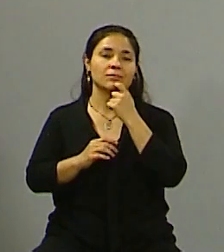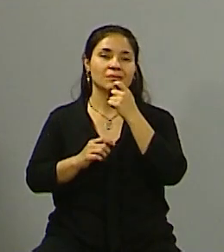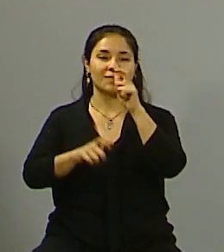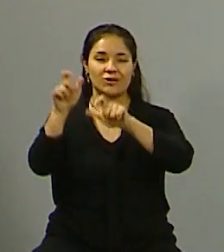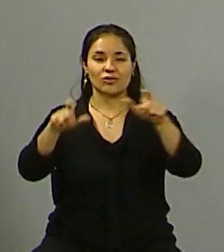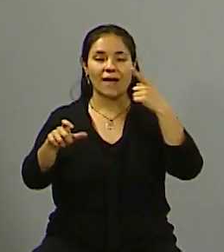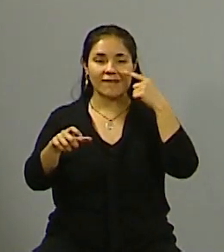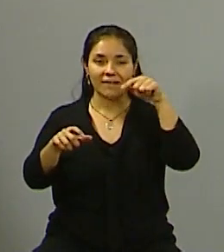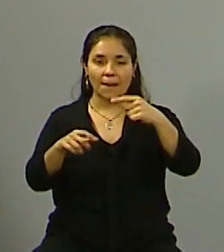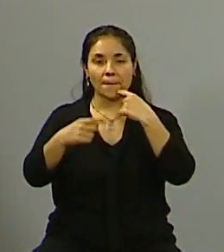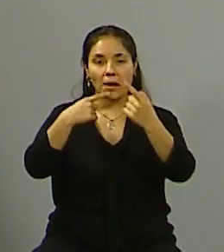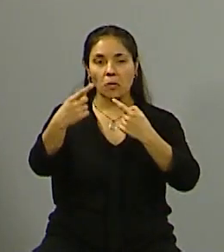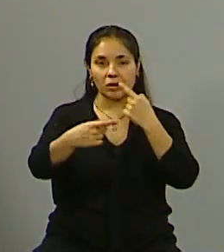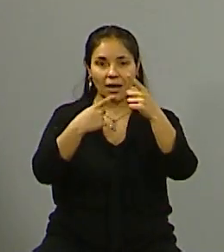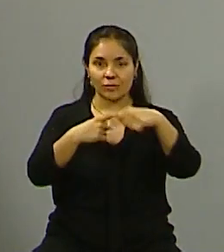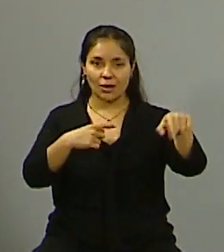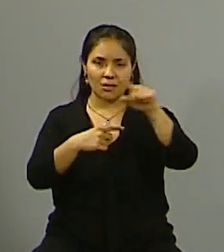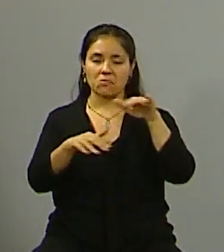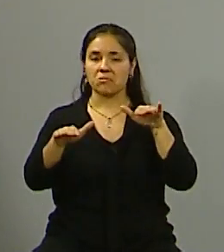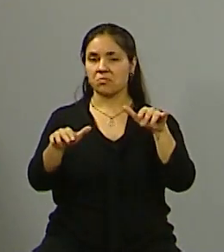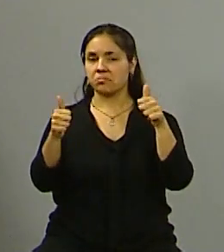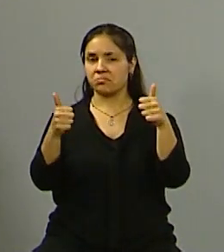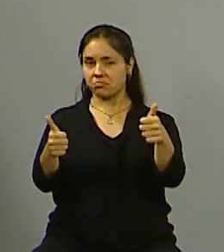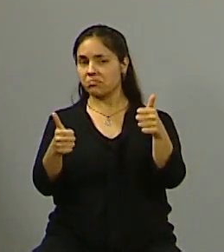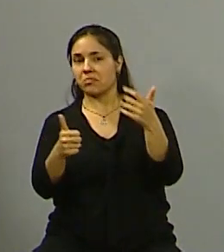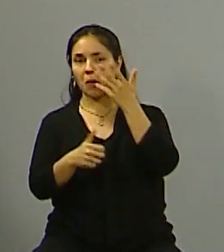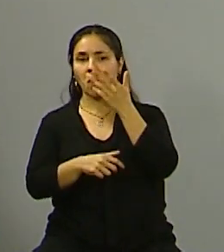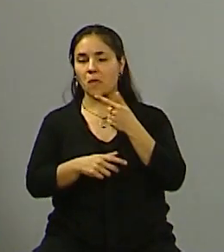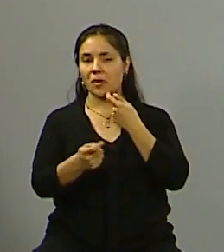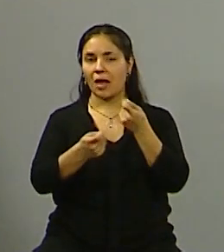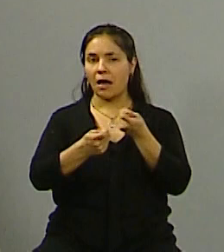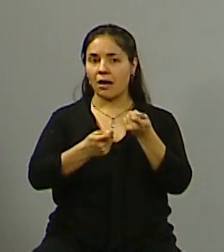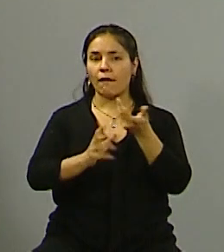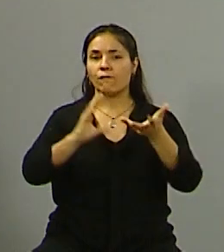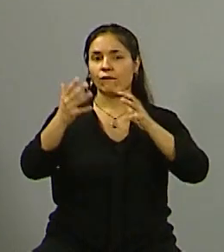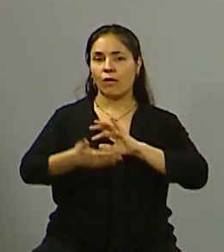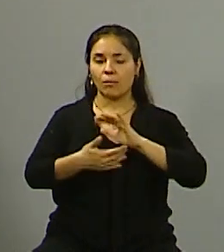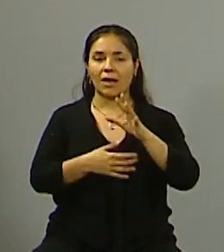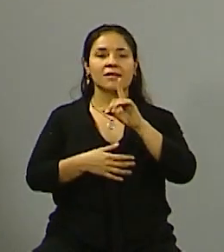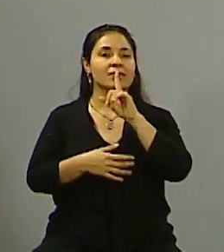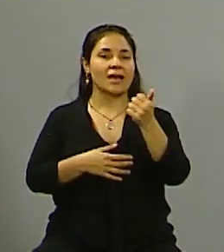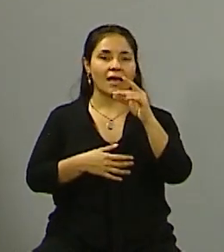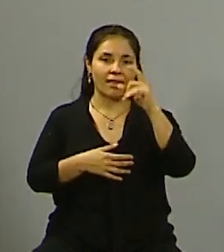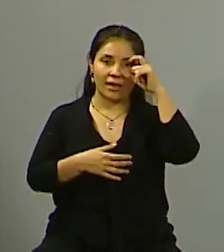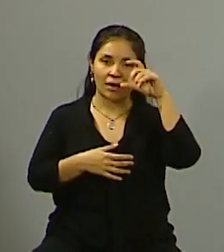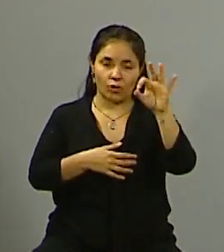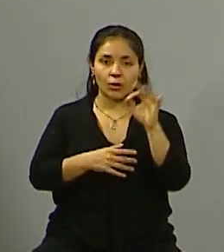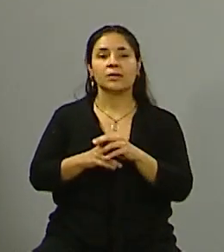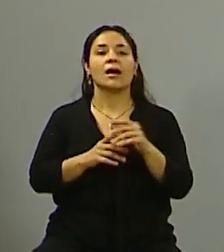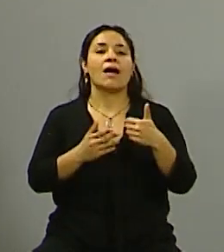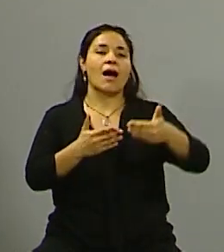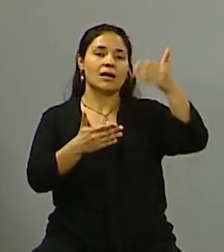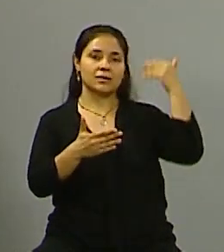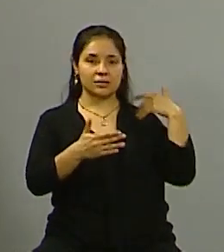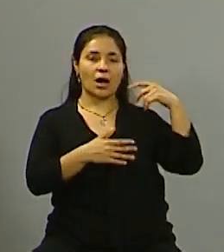vecinos, están satisfechos con la administración de Tadeo García Salazar. En su momento fue con